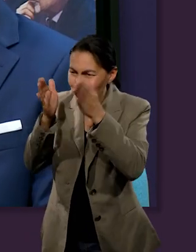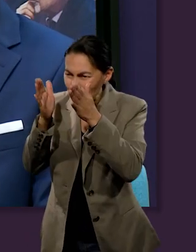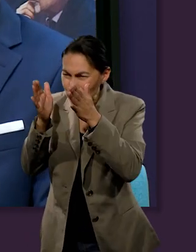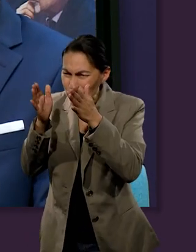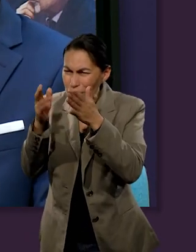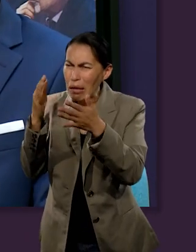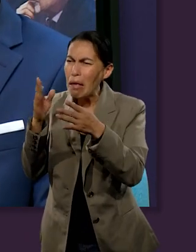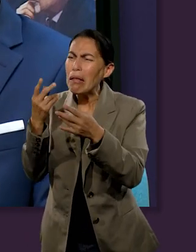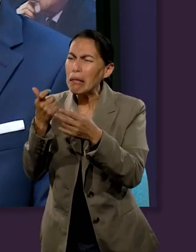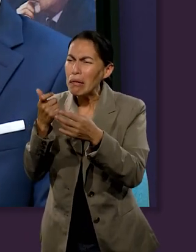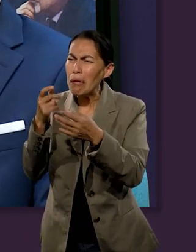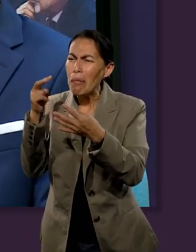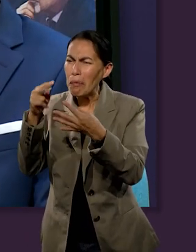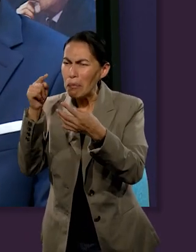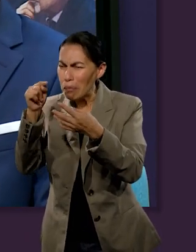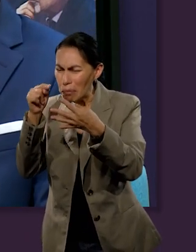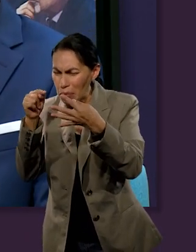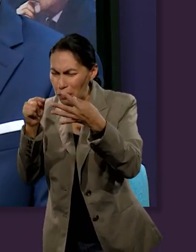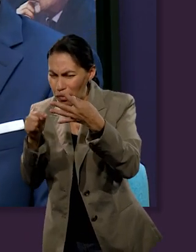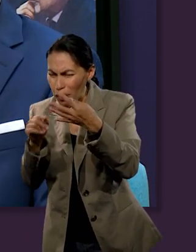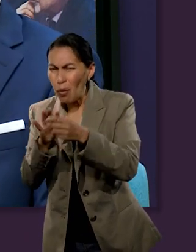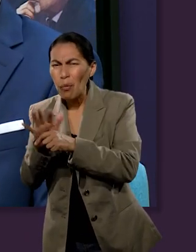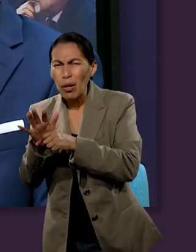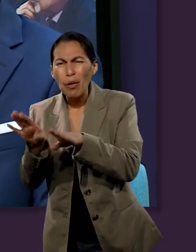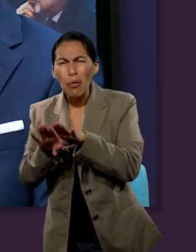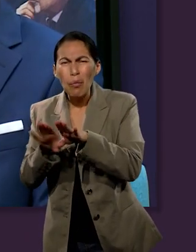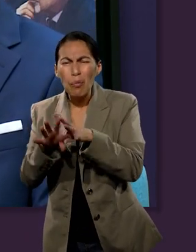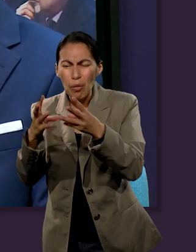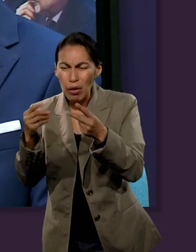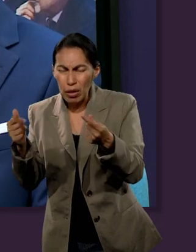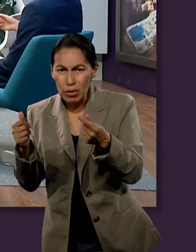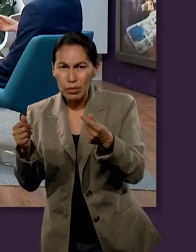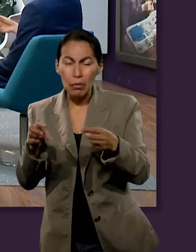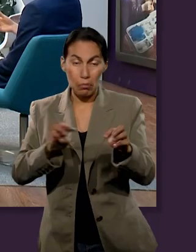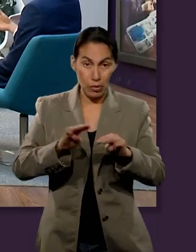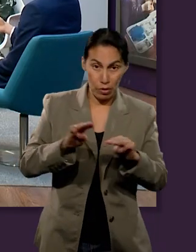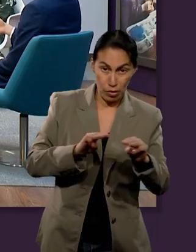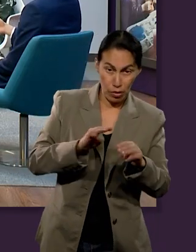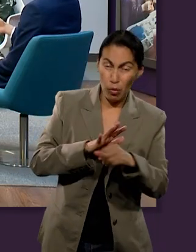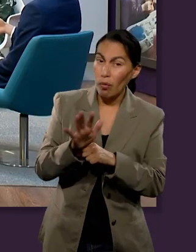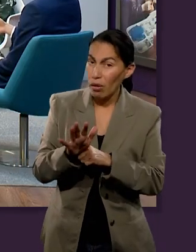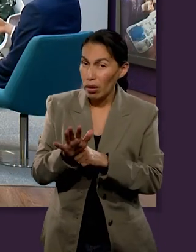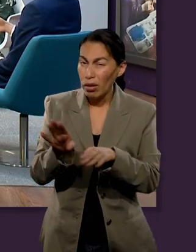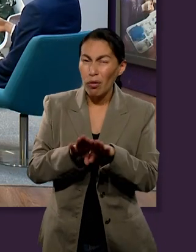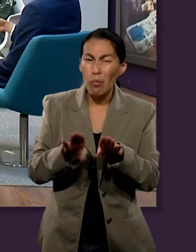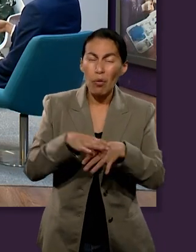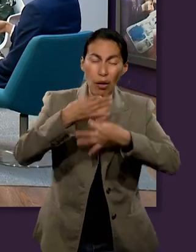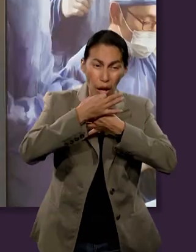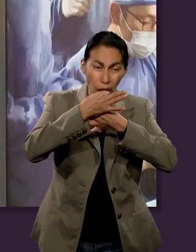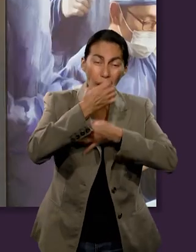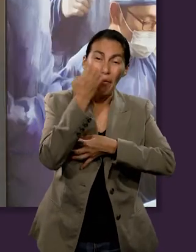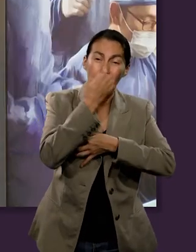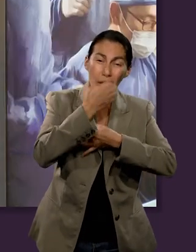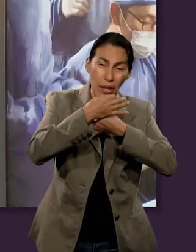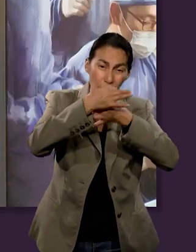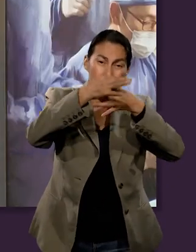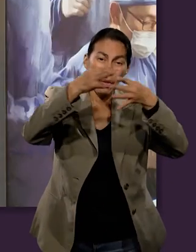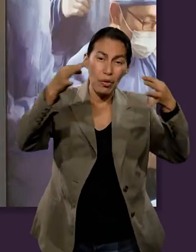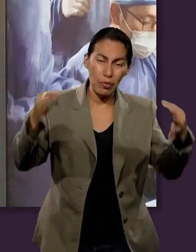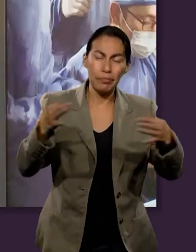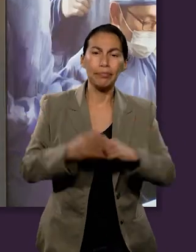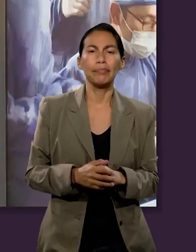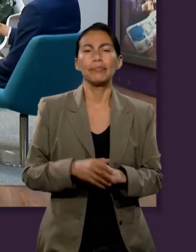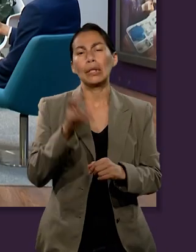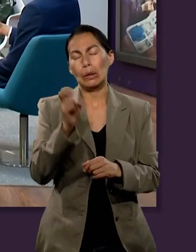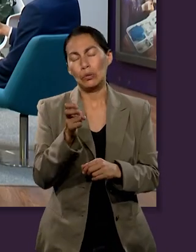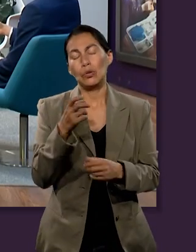Entonces nos damos cuenta de que, como ya vimos, esos diezmos están destinados para el sostén del ministerio y también para la proclamación del mensaje.